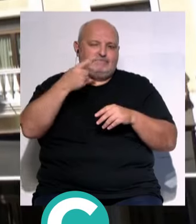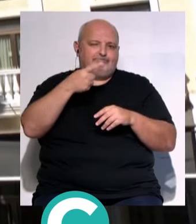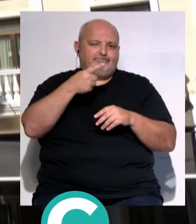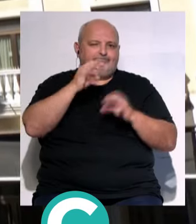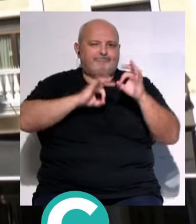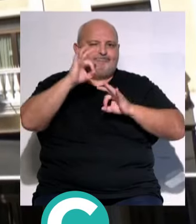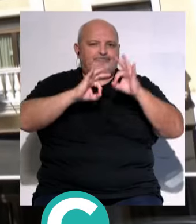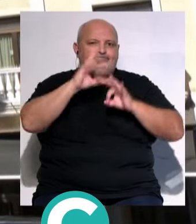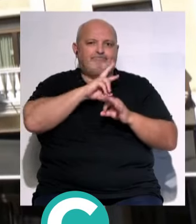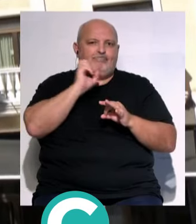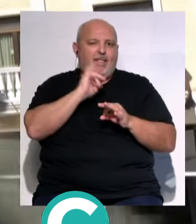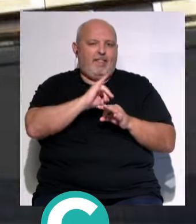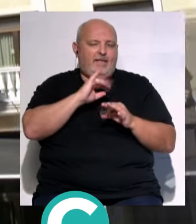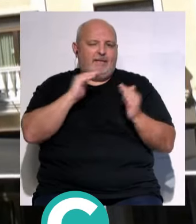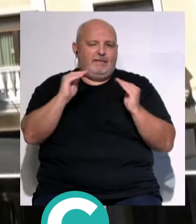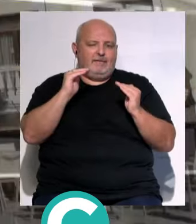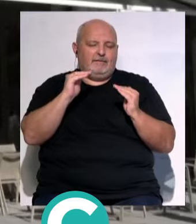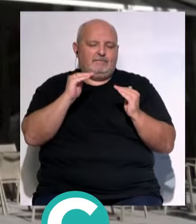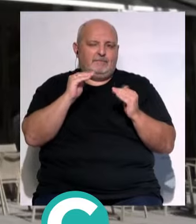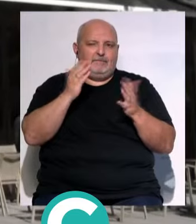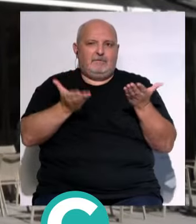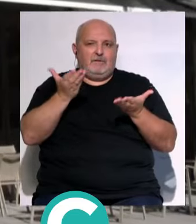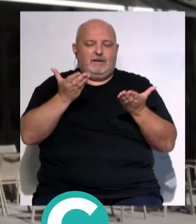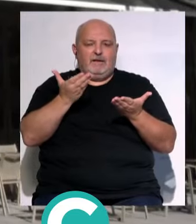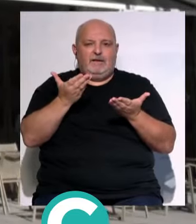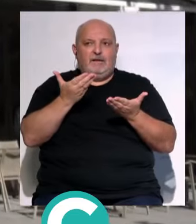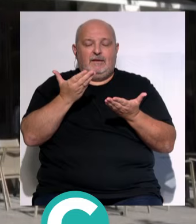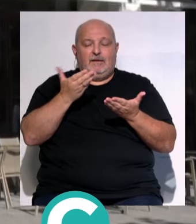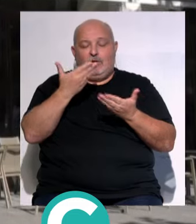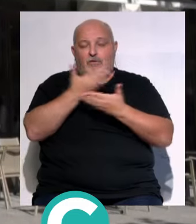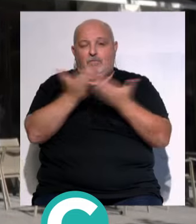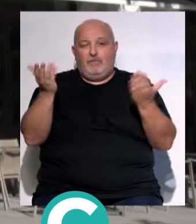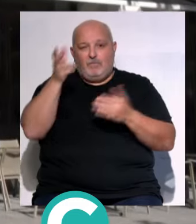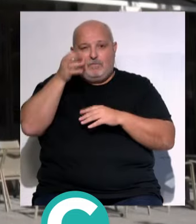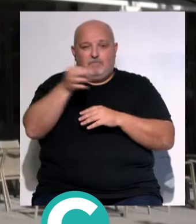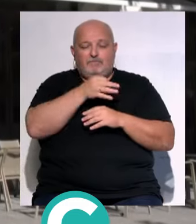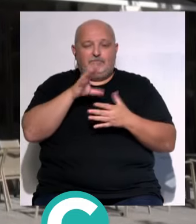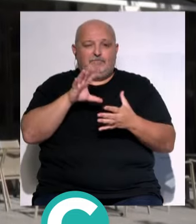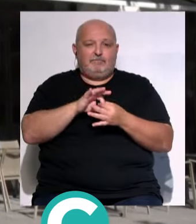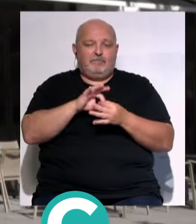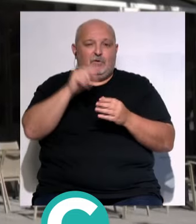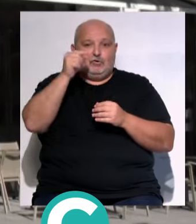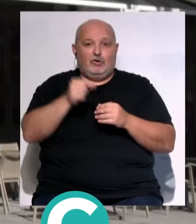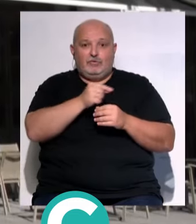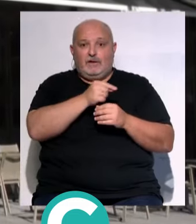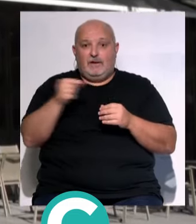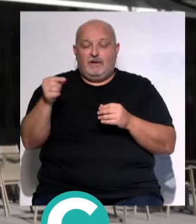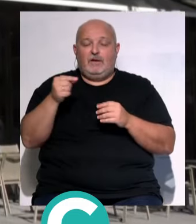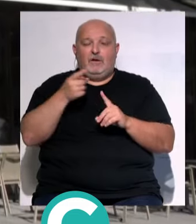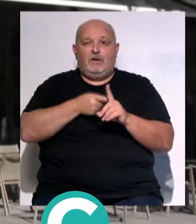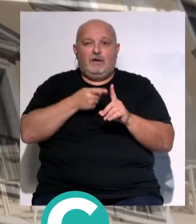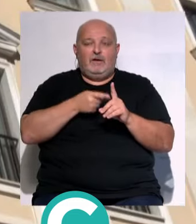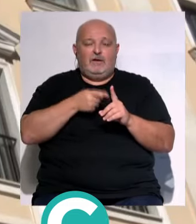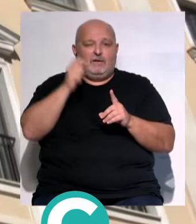porcentaje de reservas acumula... ...en estos momentos respecto al resto de municipios gaditanos. Respecto al total de los